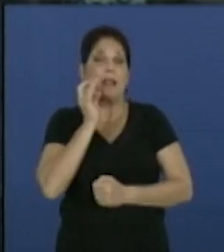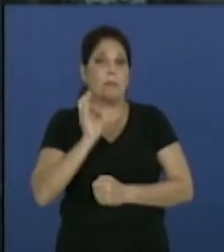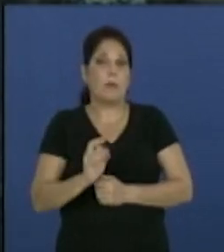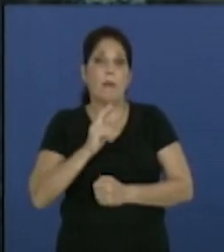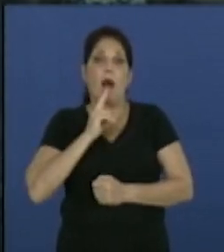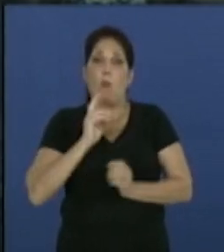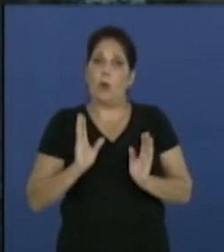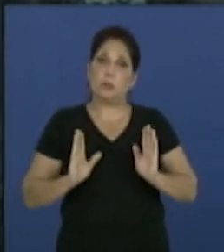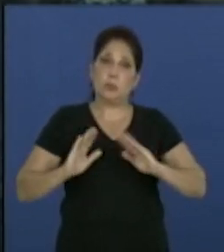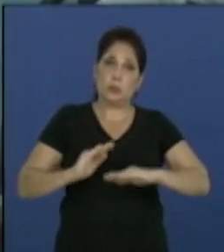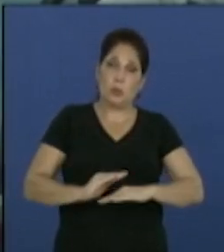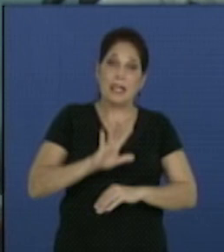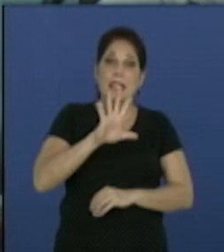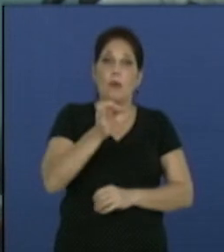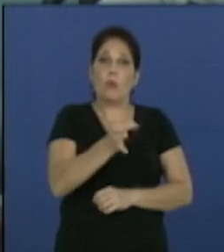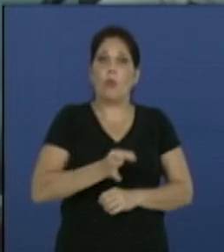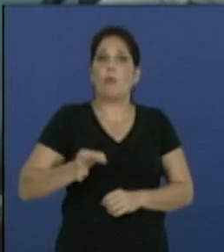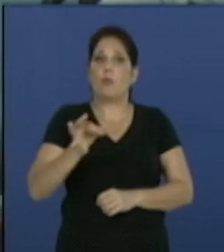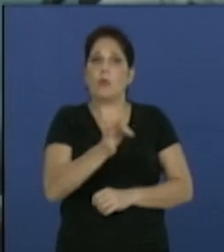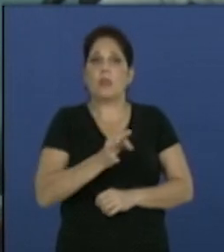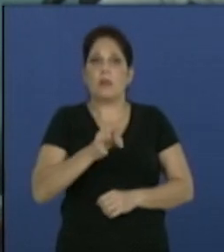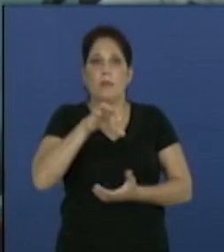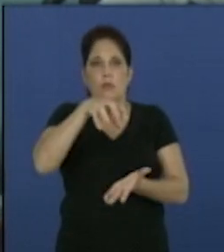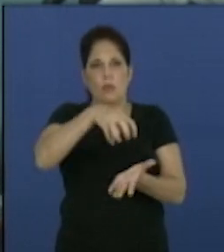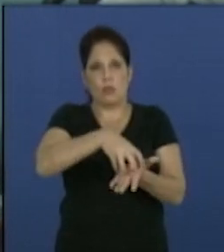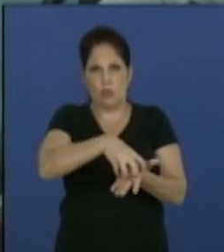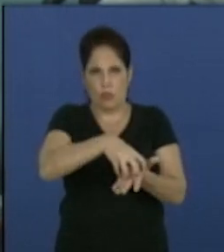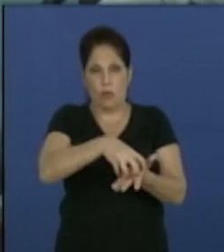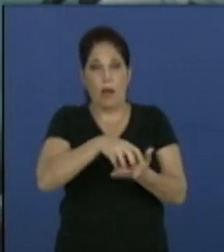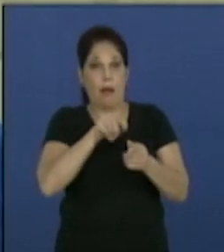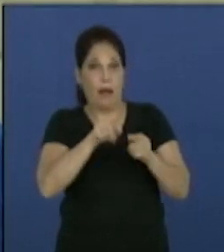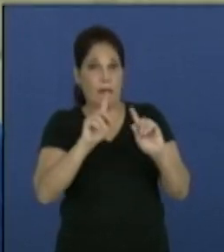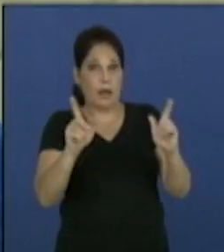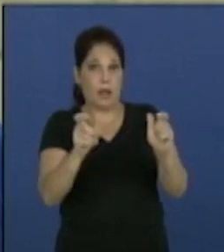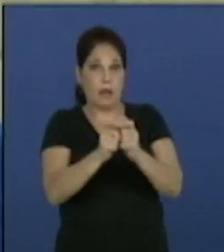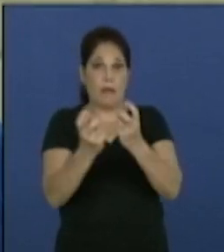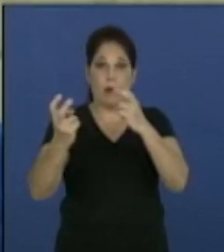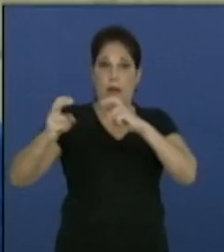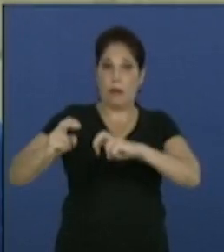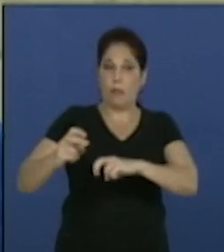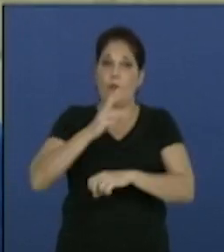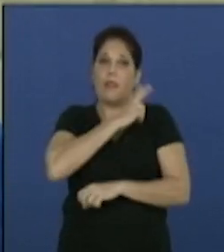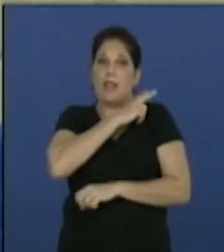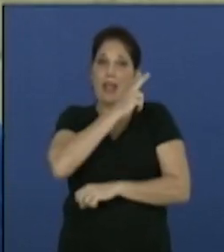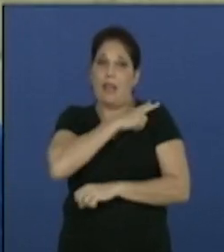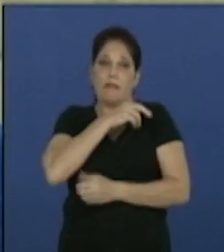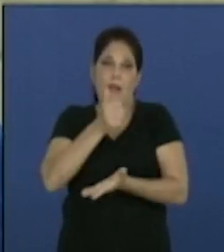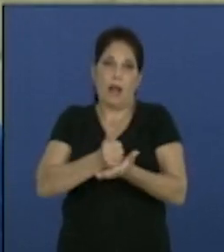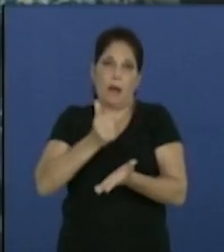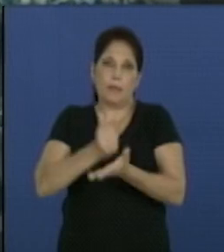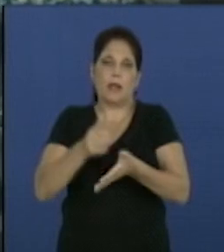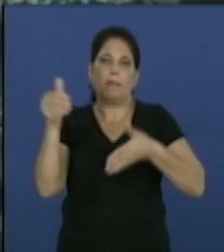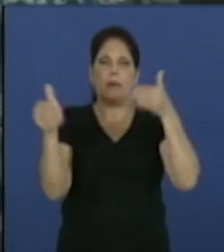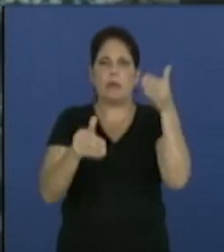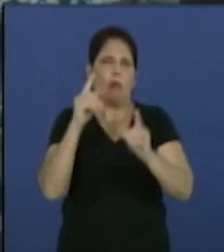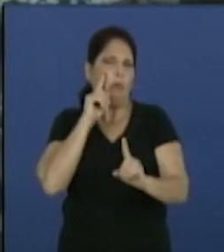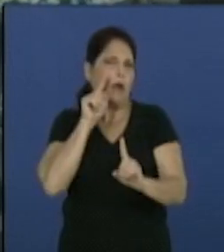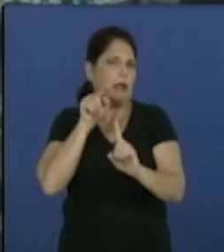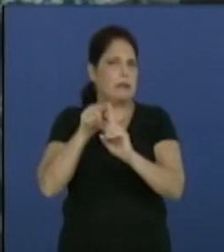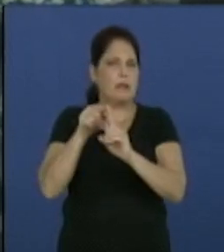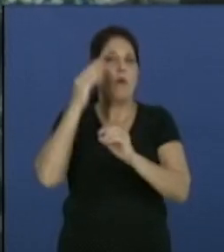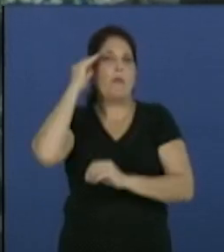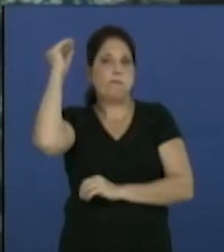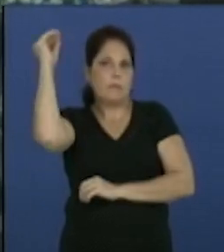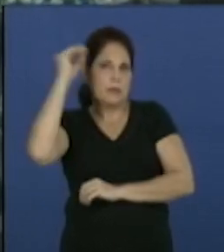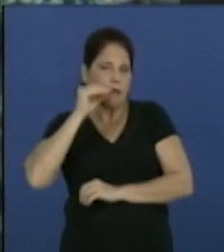en el abasto de agua a cinco municipios del centro de la ciudad. Al encuentro asistieron las máximas autoridades capitalinas con el fin de conocer y